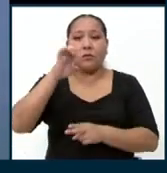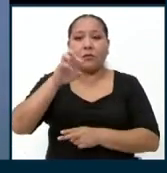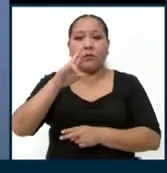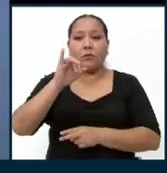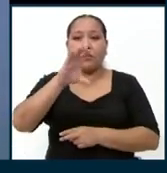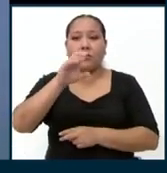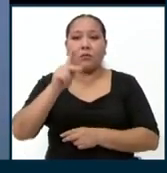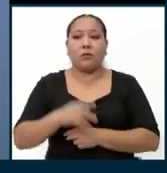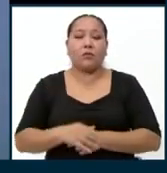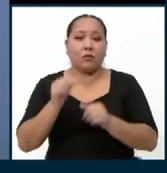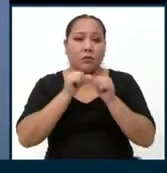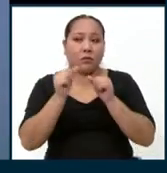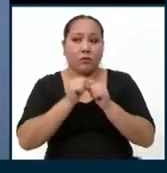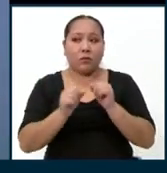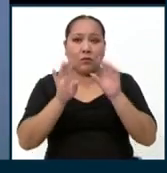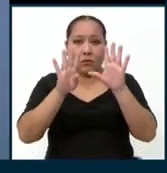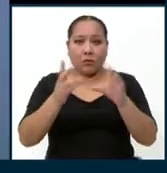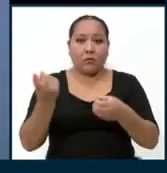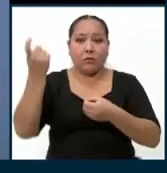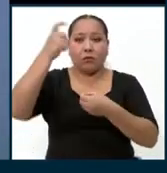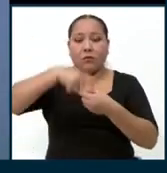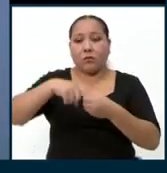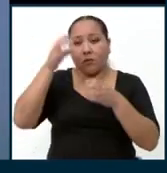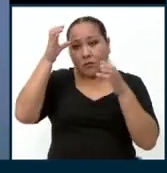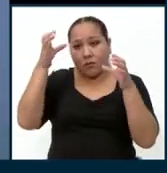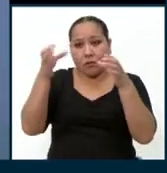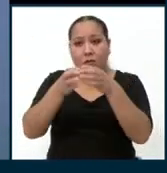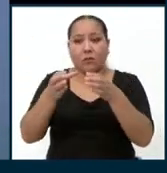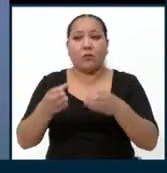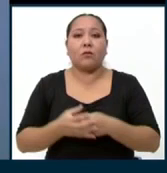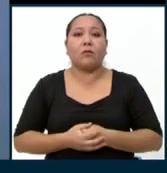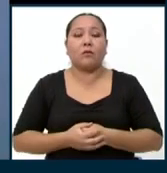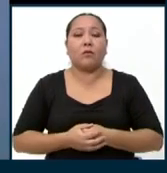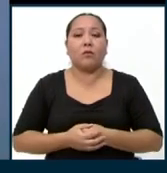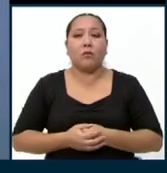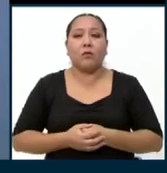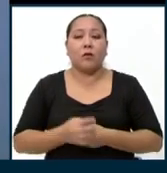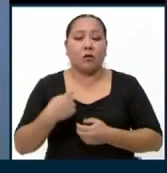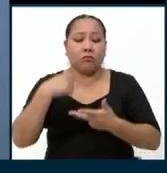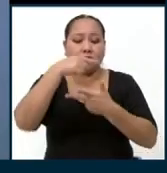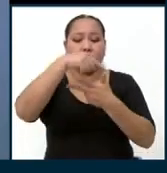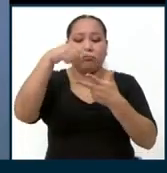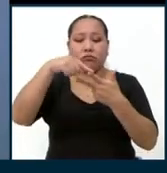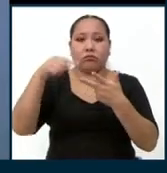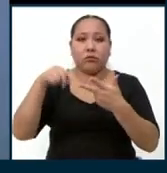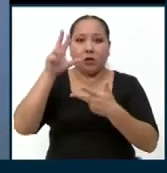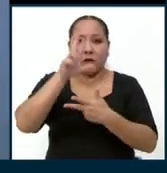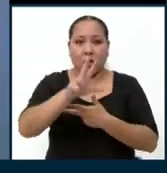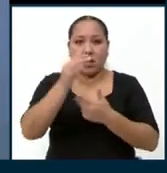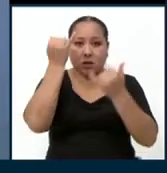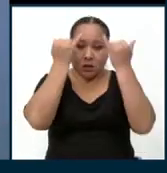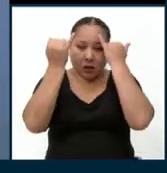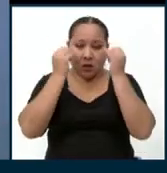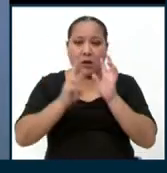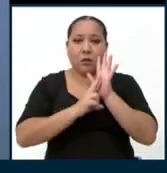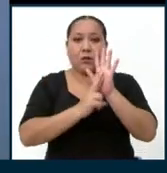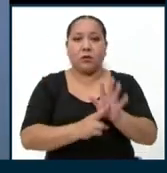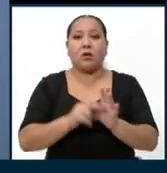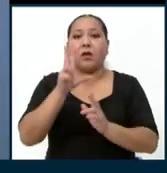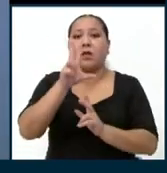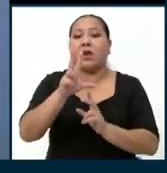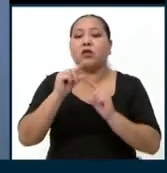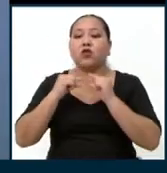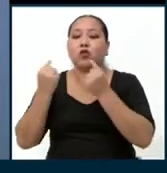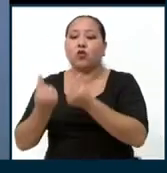postulo con el número 9 al Congreso de la República. Y, bueno, yo tengo tres propuestas en representación de tres grupos de la población.